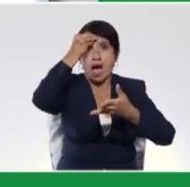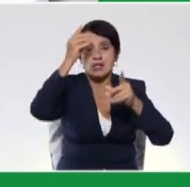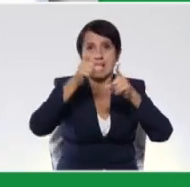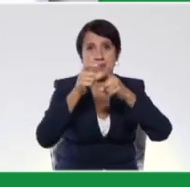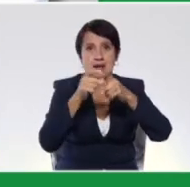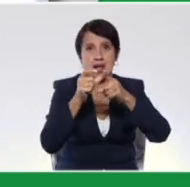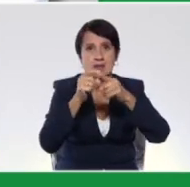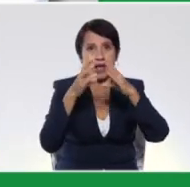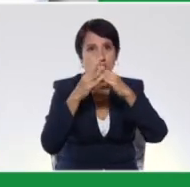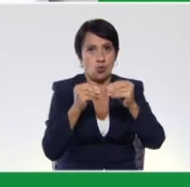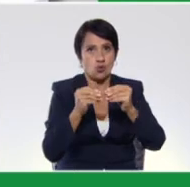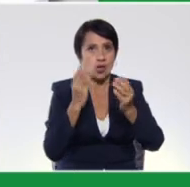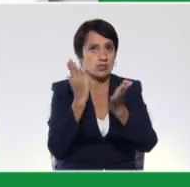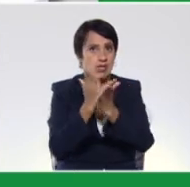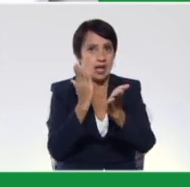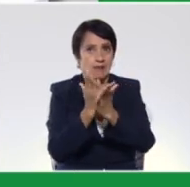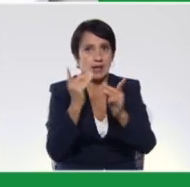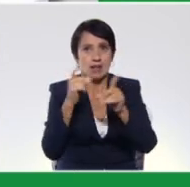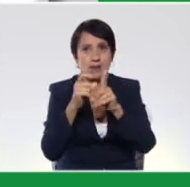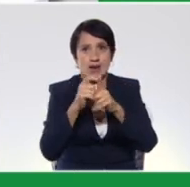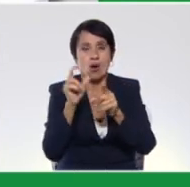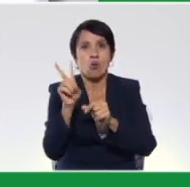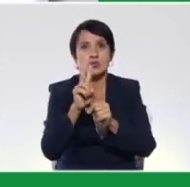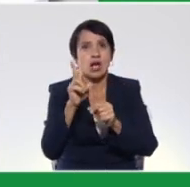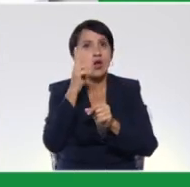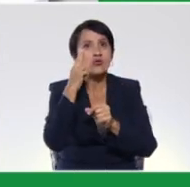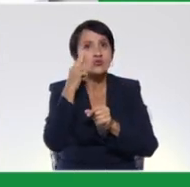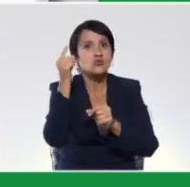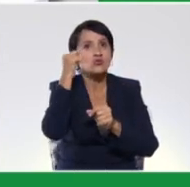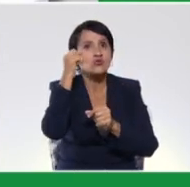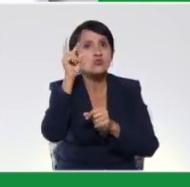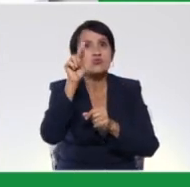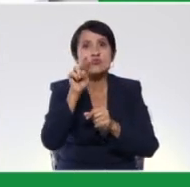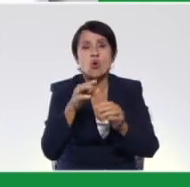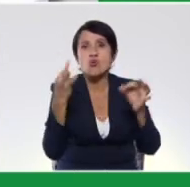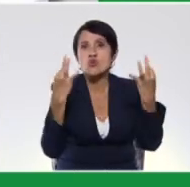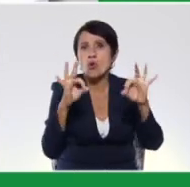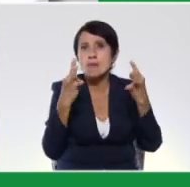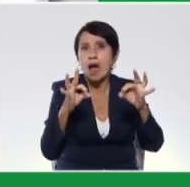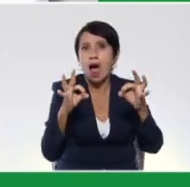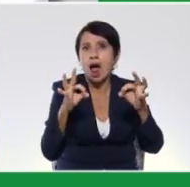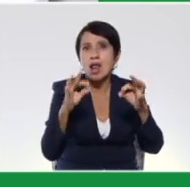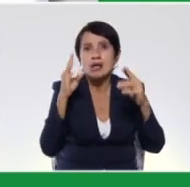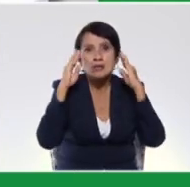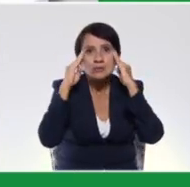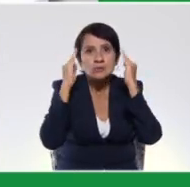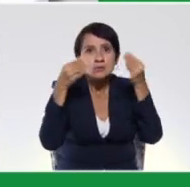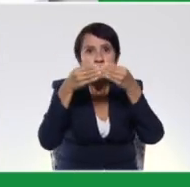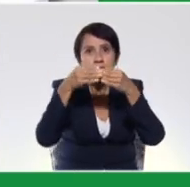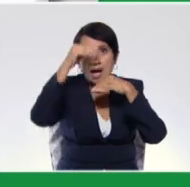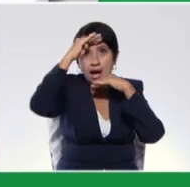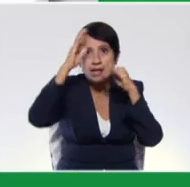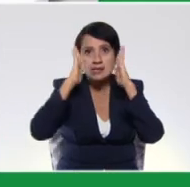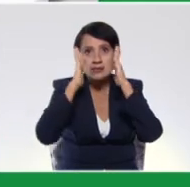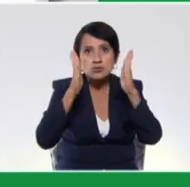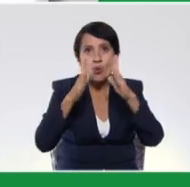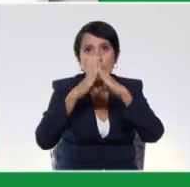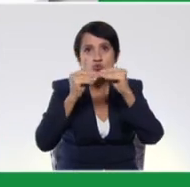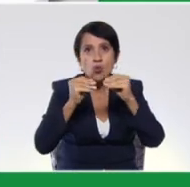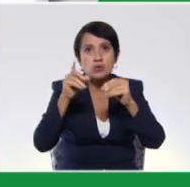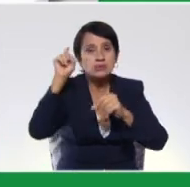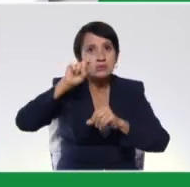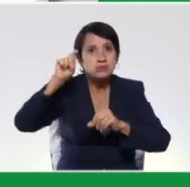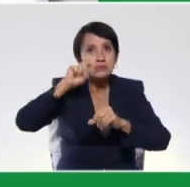palabras. Recuerden, partir siempre de palabras de uso cotidiano. Se optimiza la concentración y atención. Y se puede